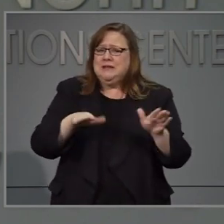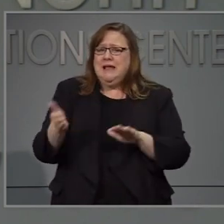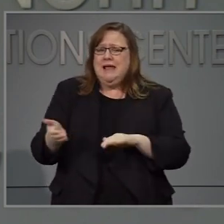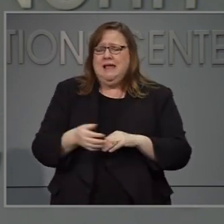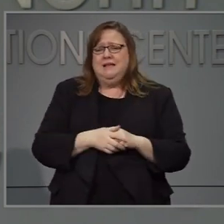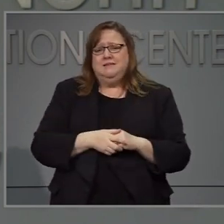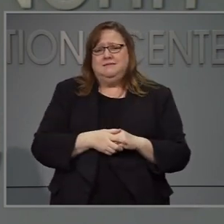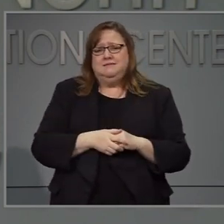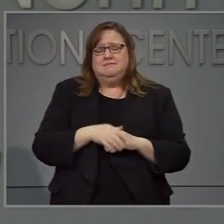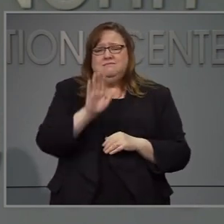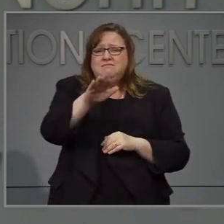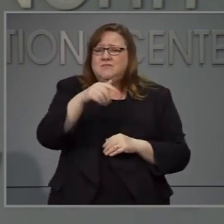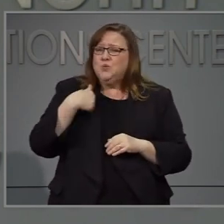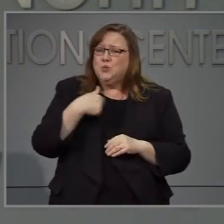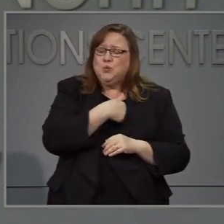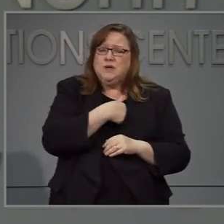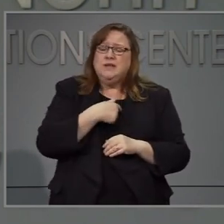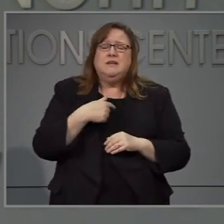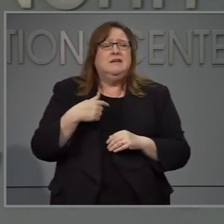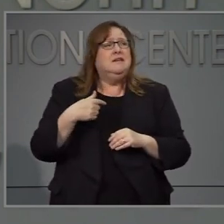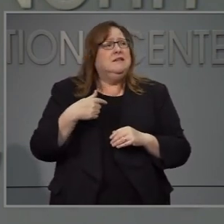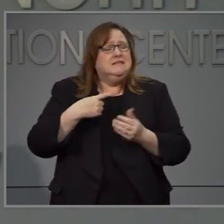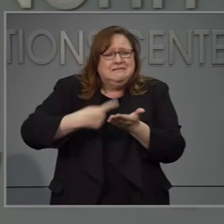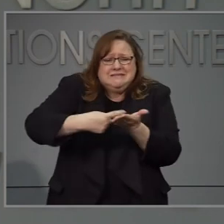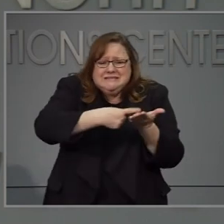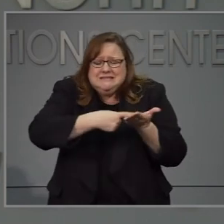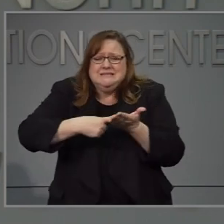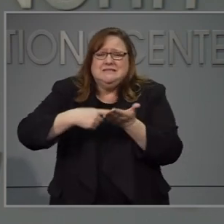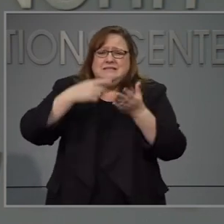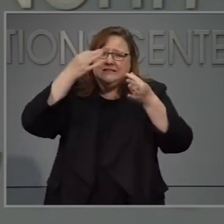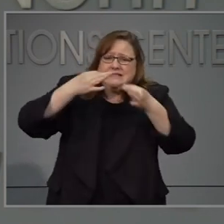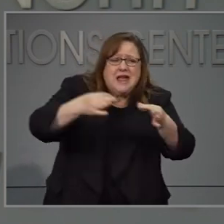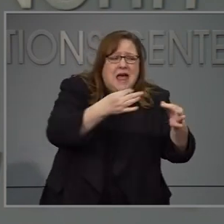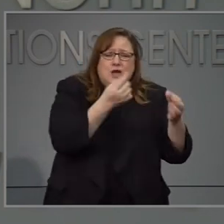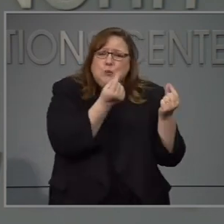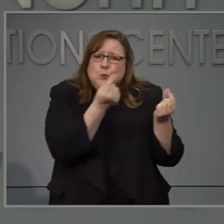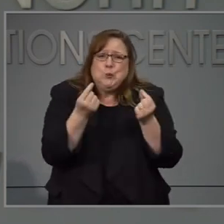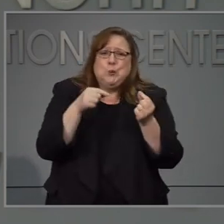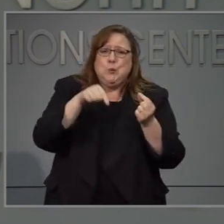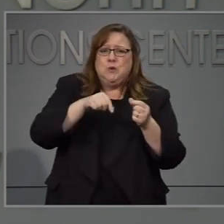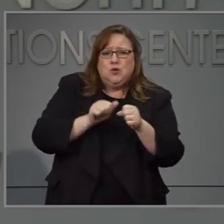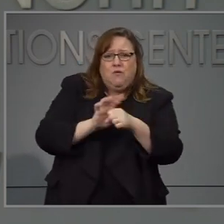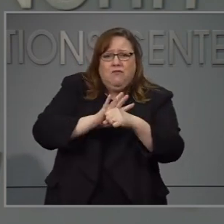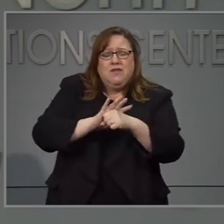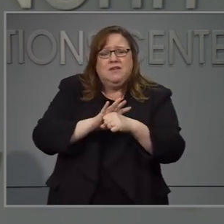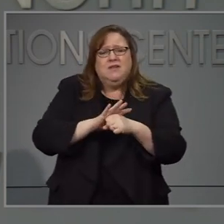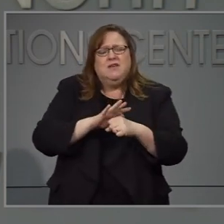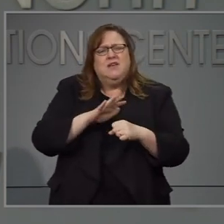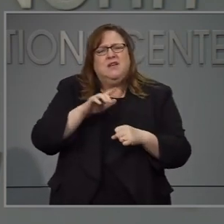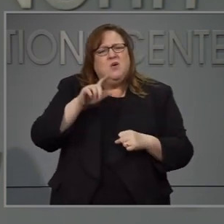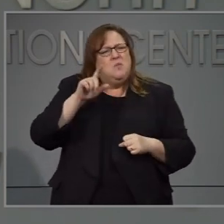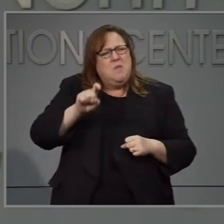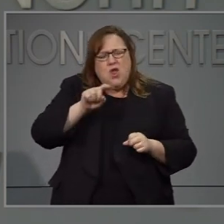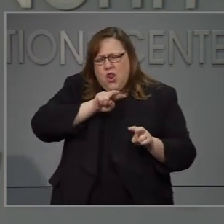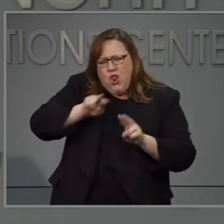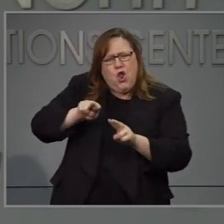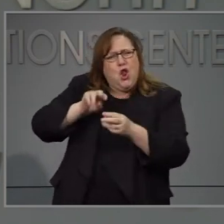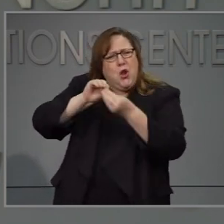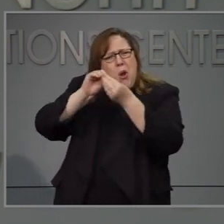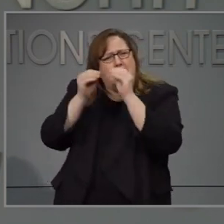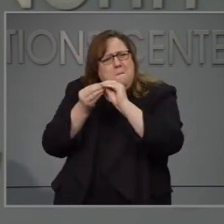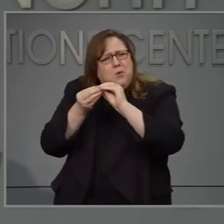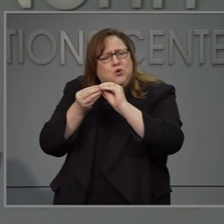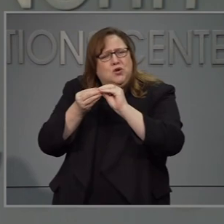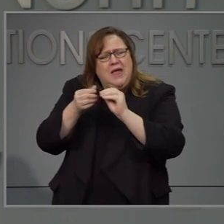Y a nosotros al tomar decisiones y debatimos aspectos sobre este virus, tenemos que darnos cuenta de que cada